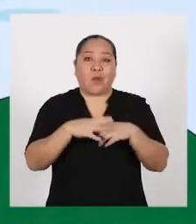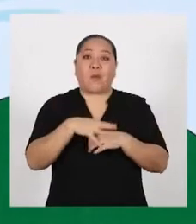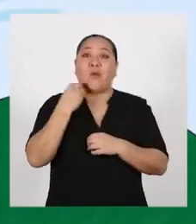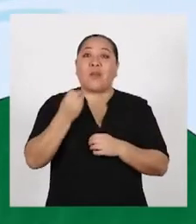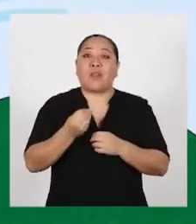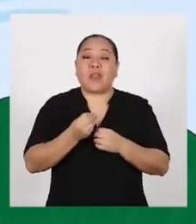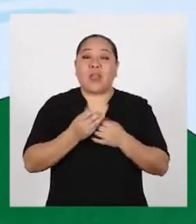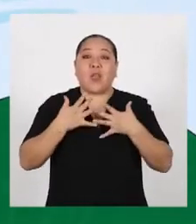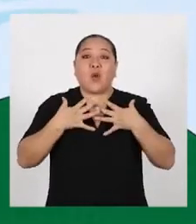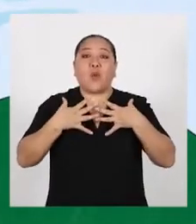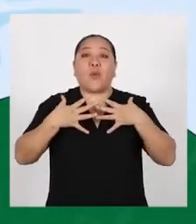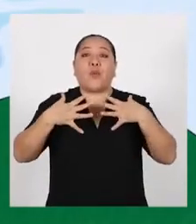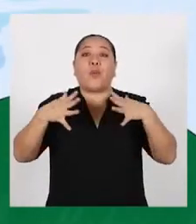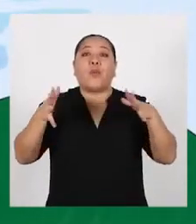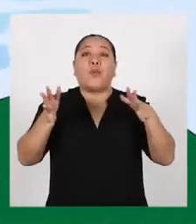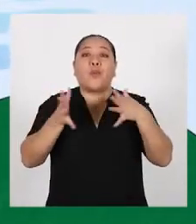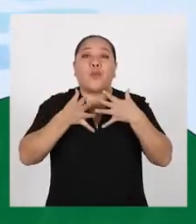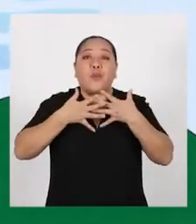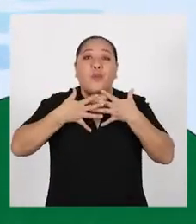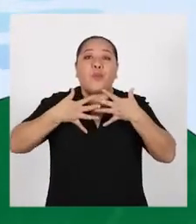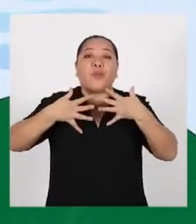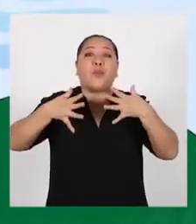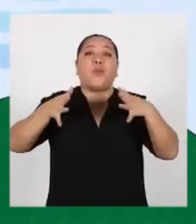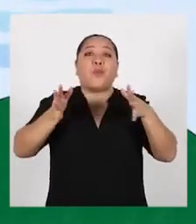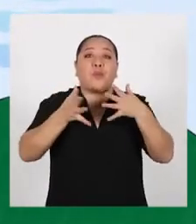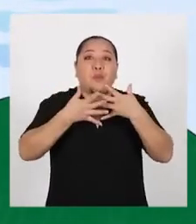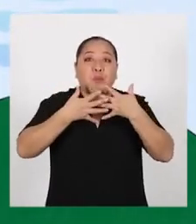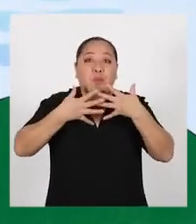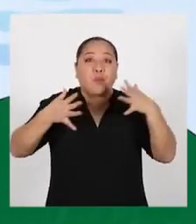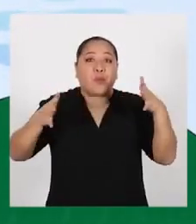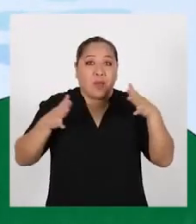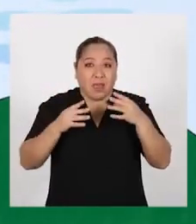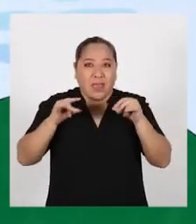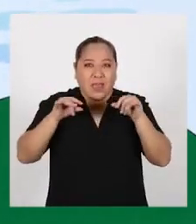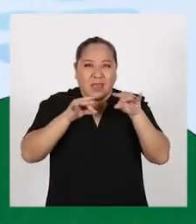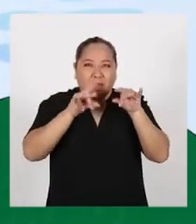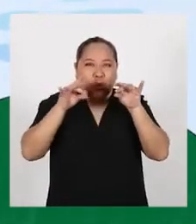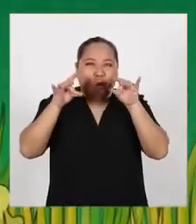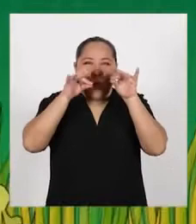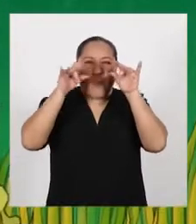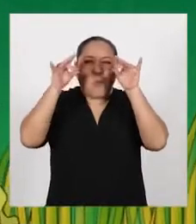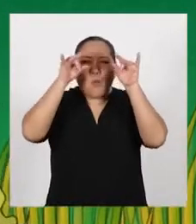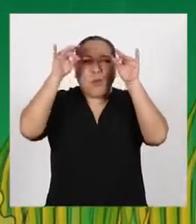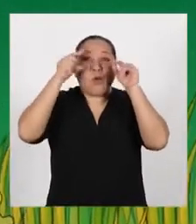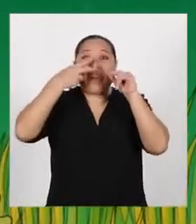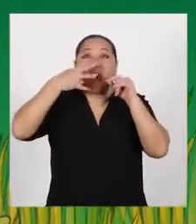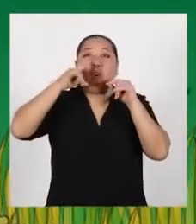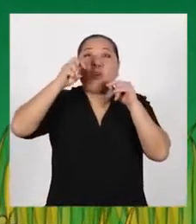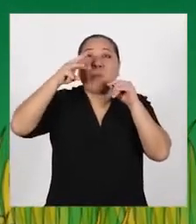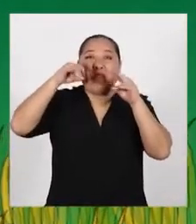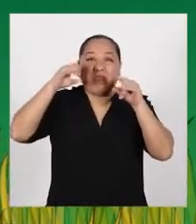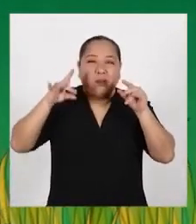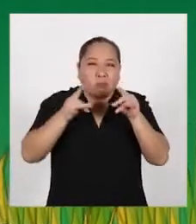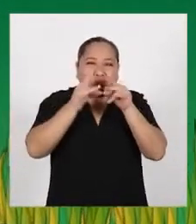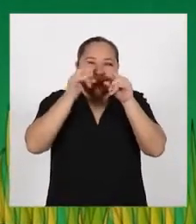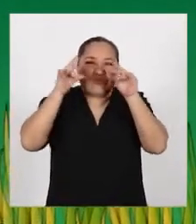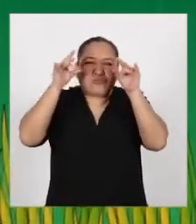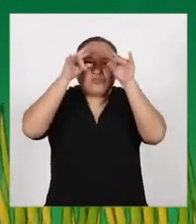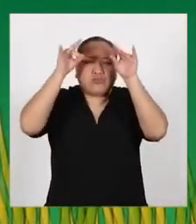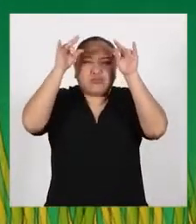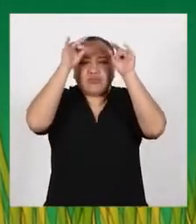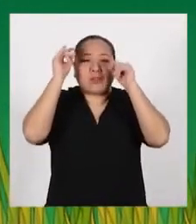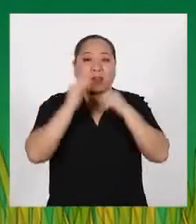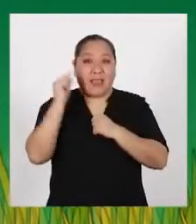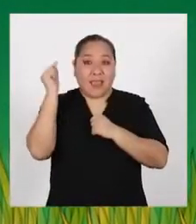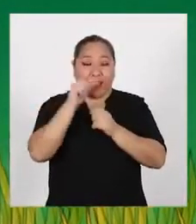Pues transpiran bastante y expulsan su humedad al ambiente Así